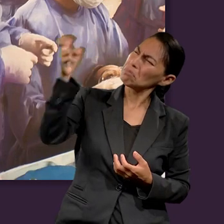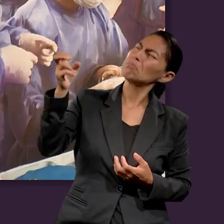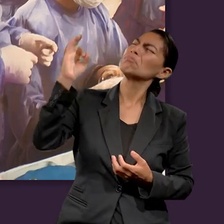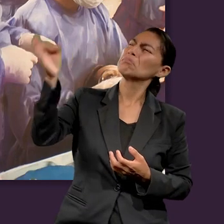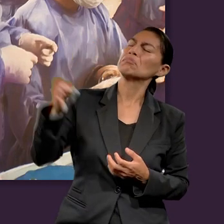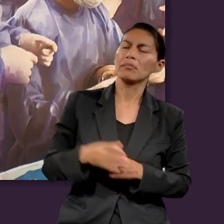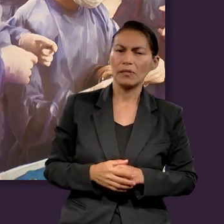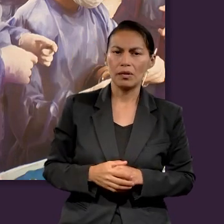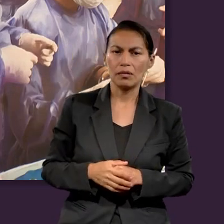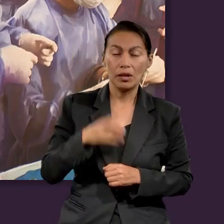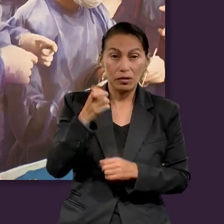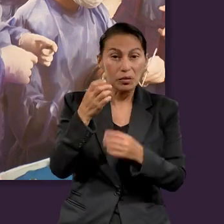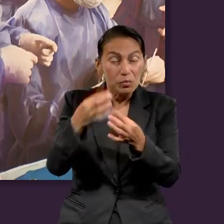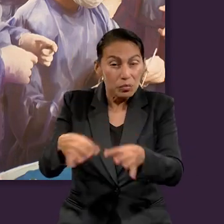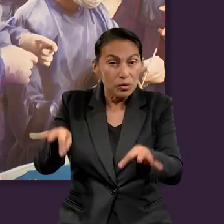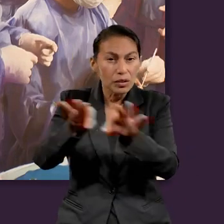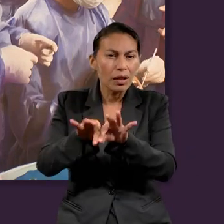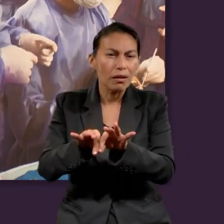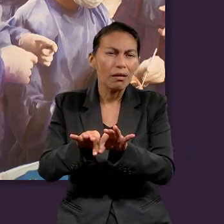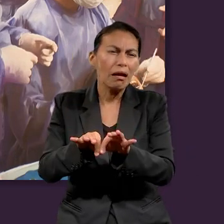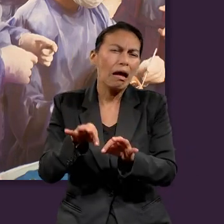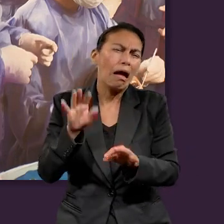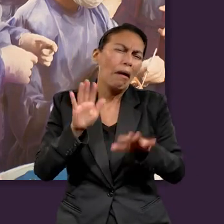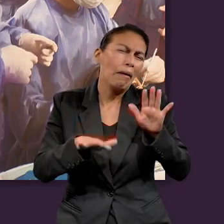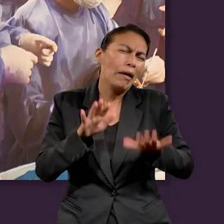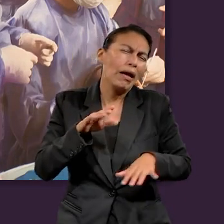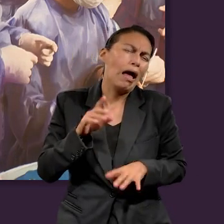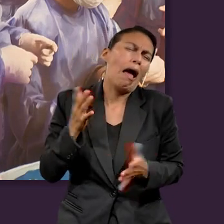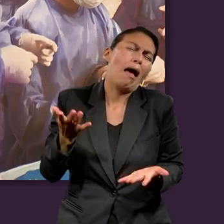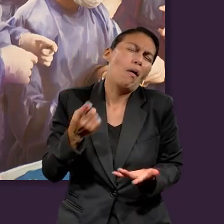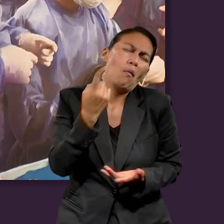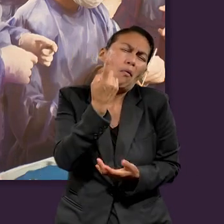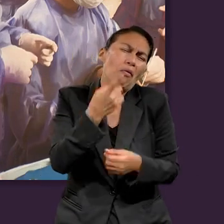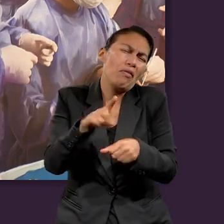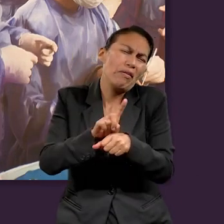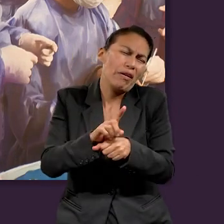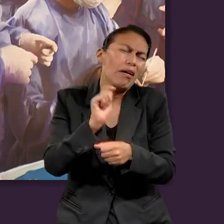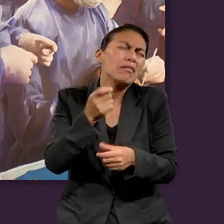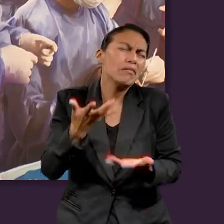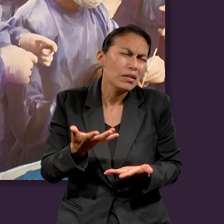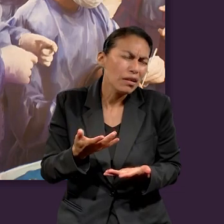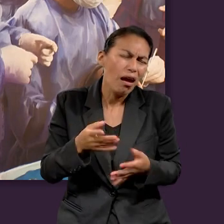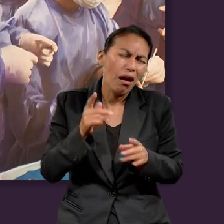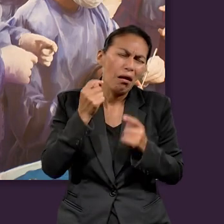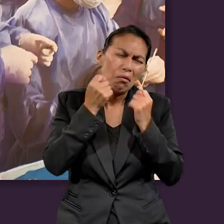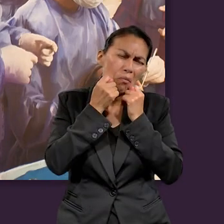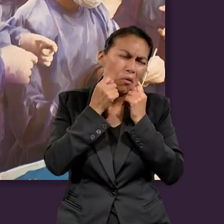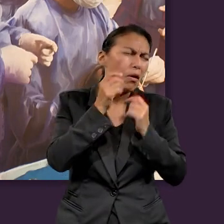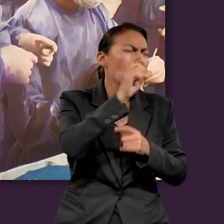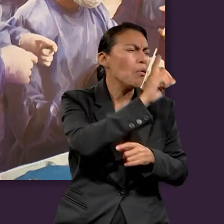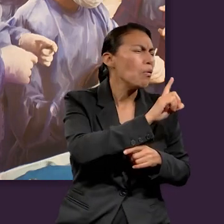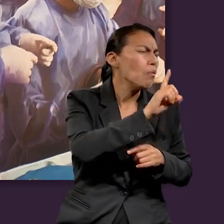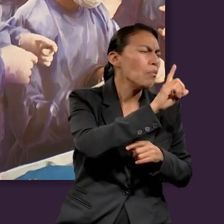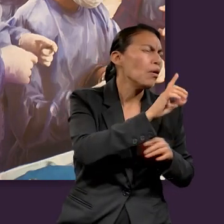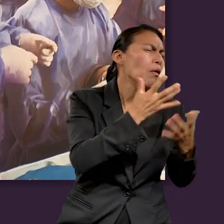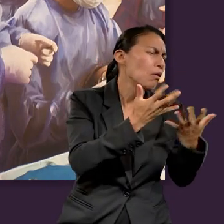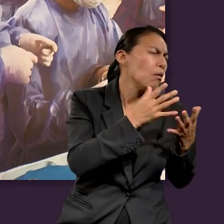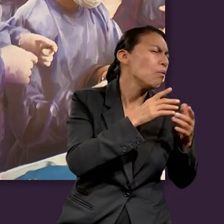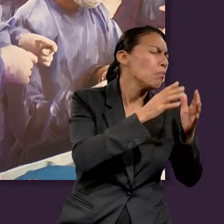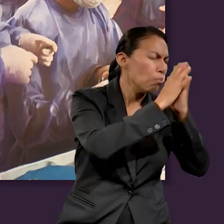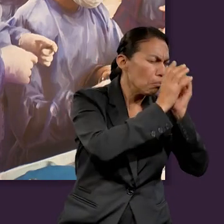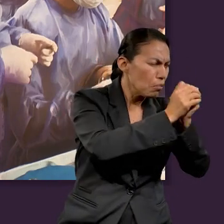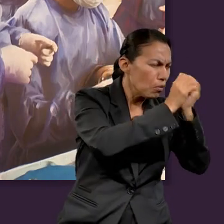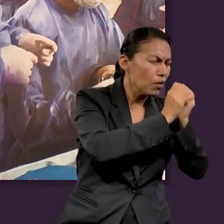es la verdad. Porque son cosas tan sutiles que es un día nada más, no pasa nada. Pero su origen viene de algo